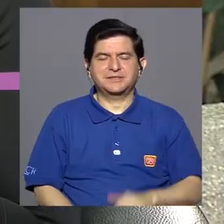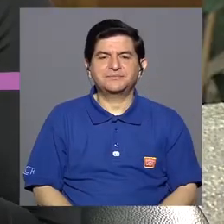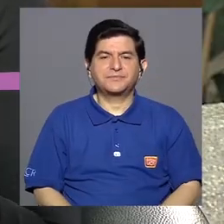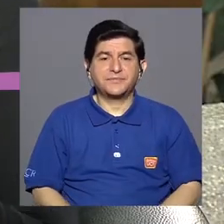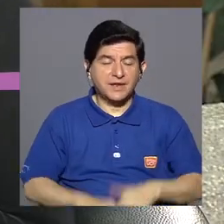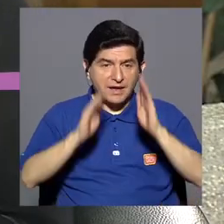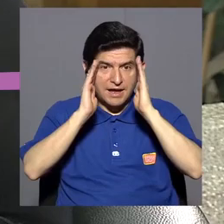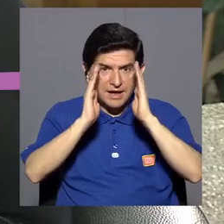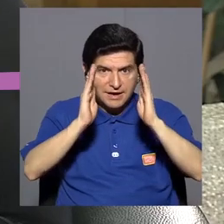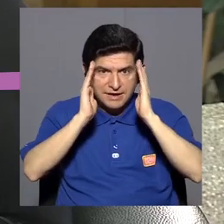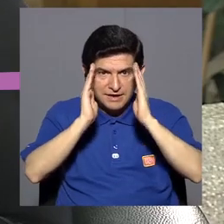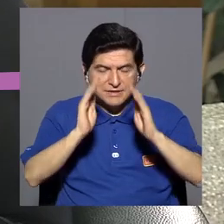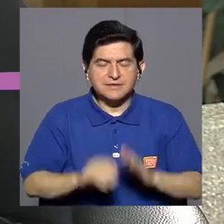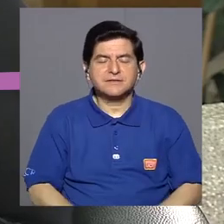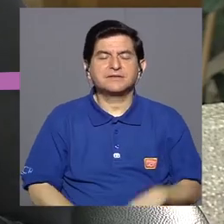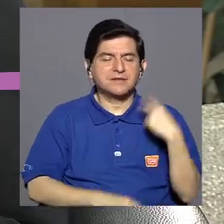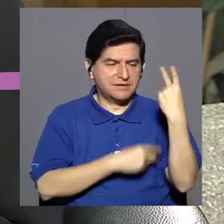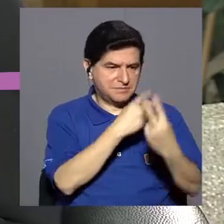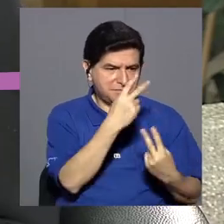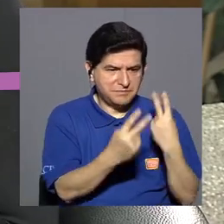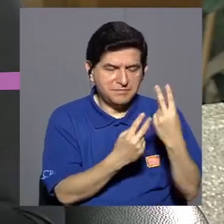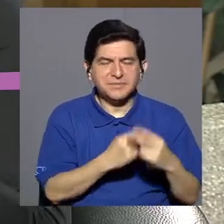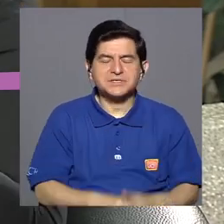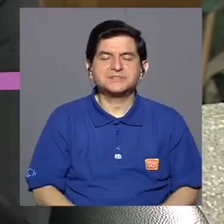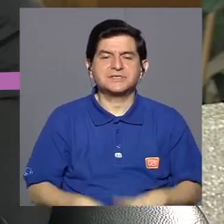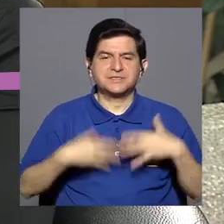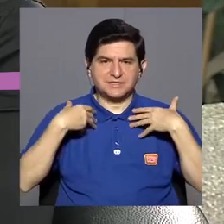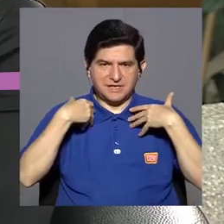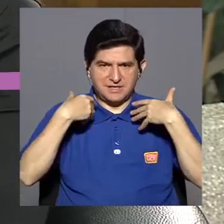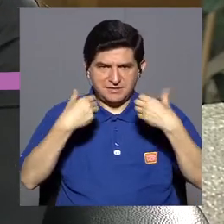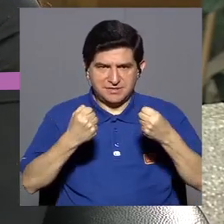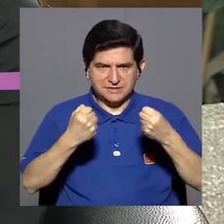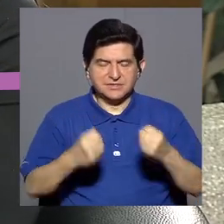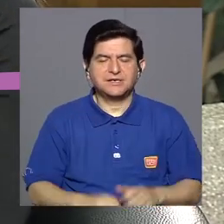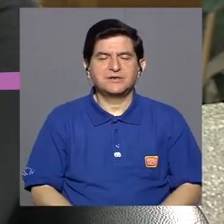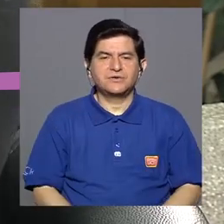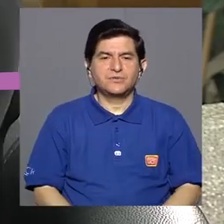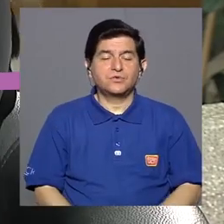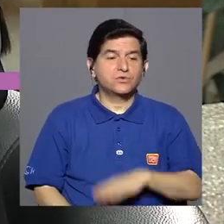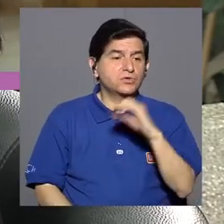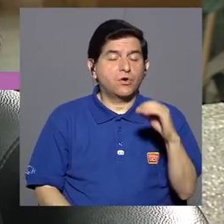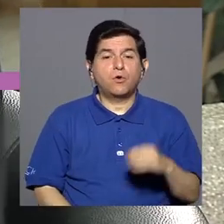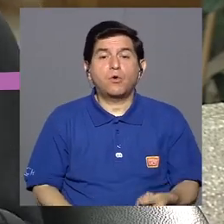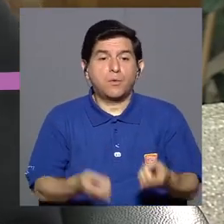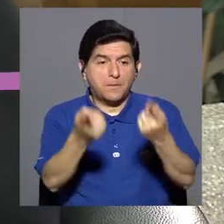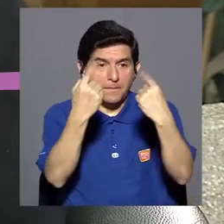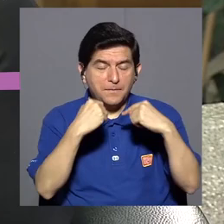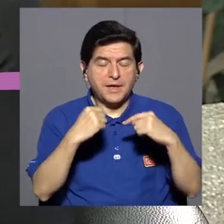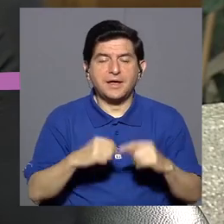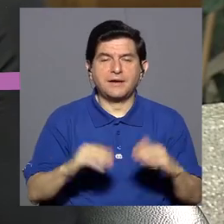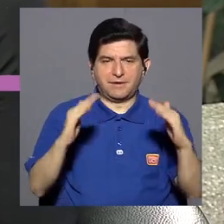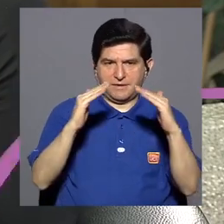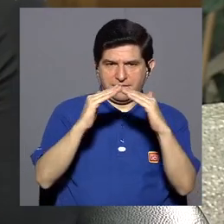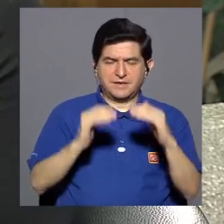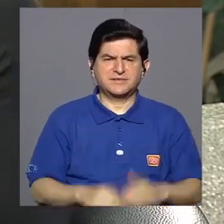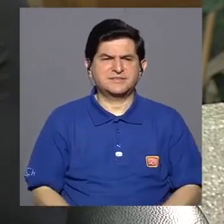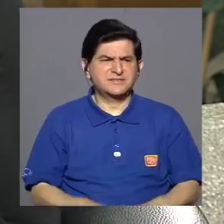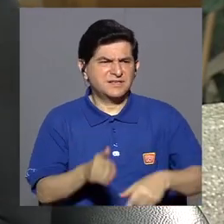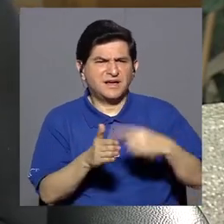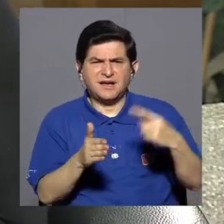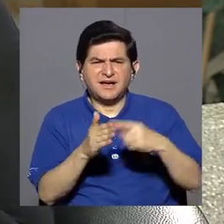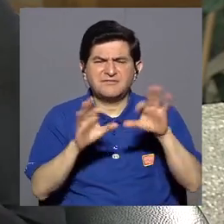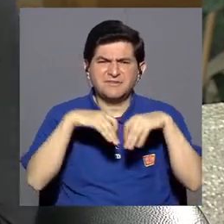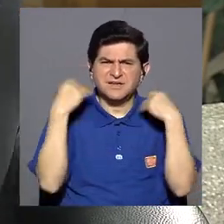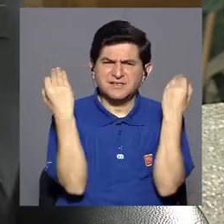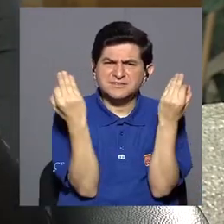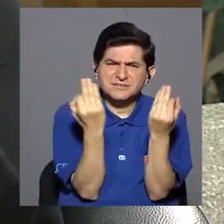cuando nos enfrentamos en una visita al servicio de salud o al revés, el servicio de salud visita a la familia, muchas veces nos